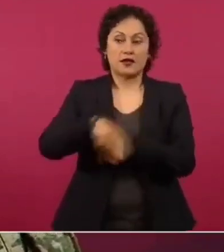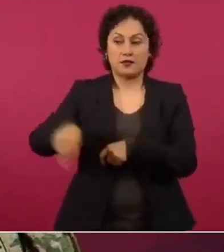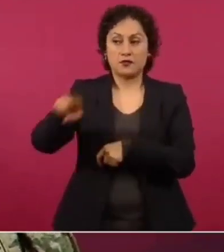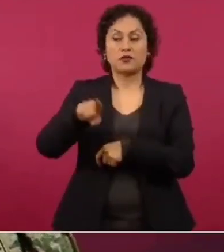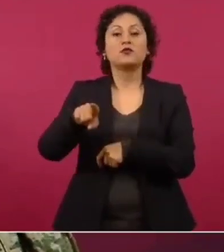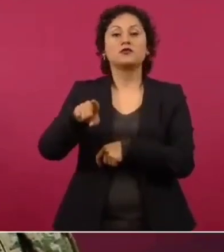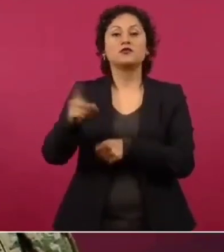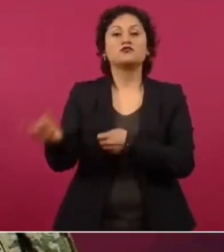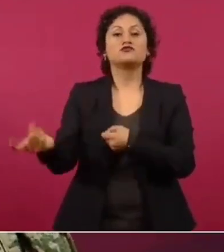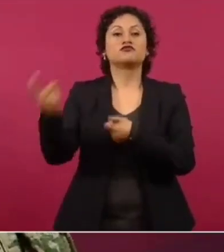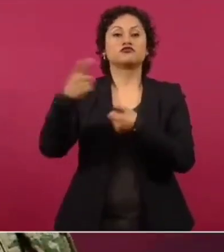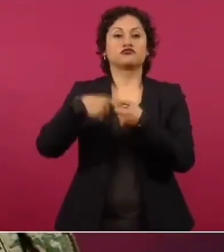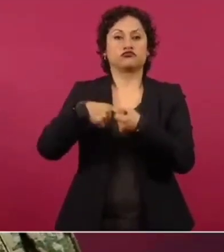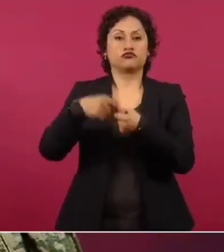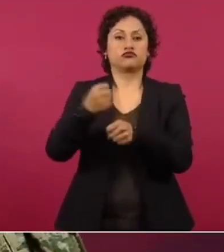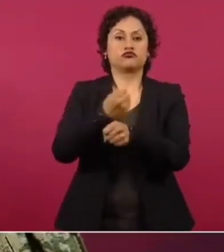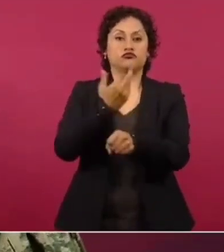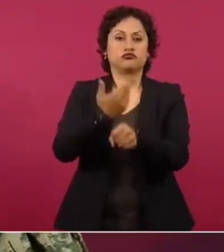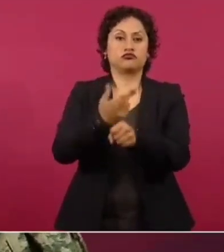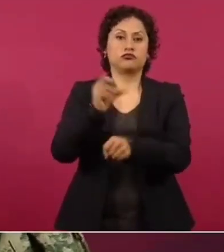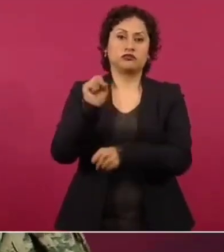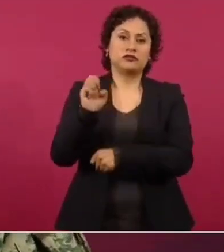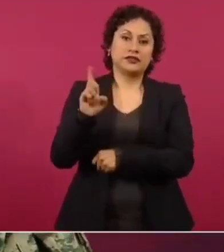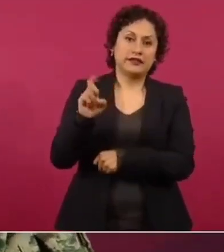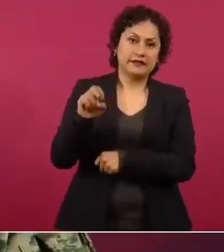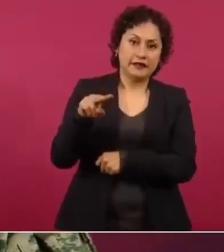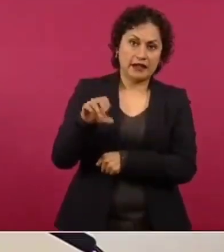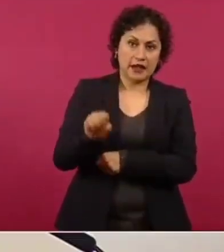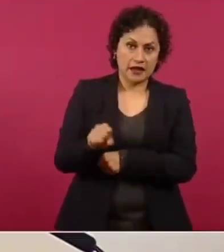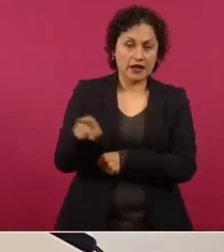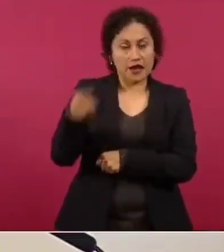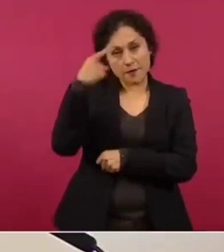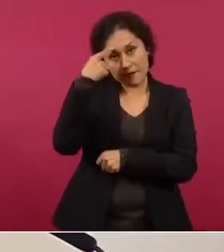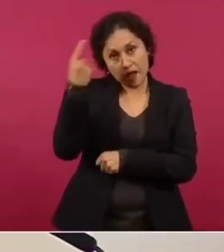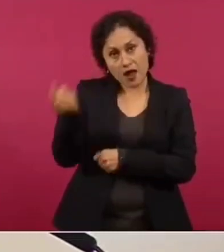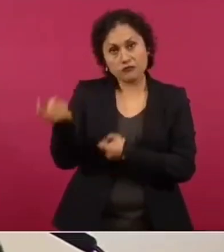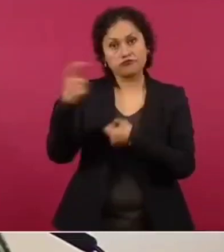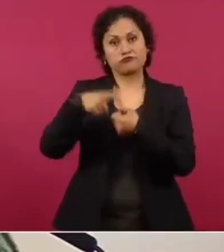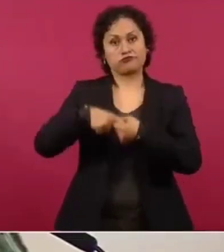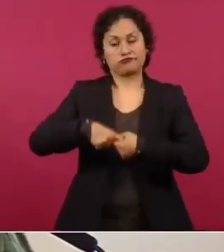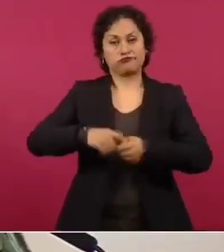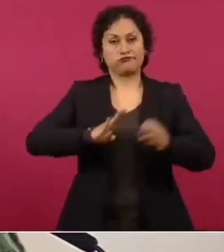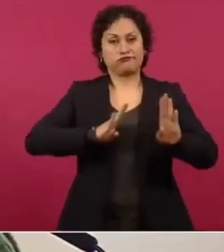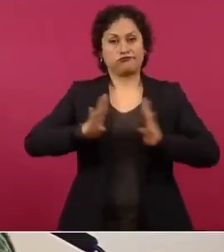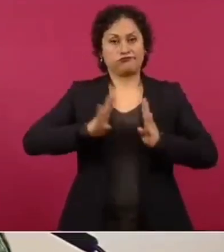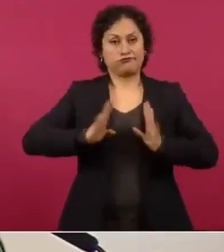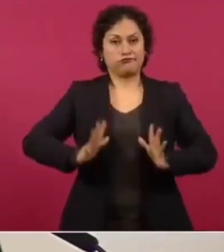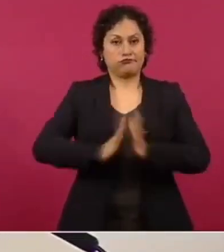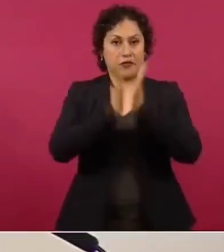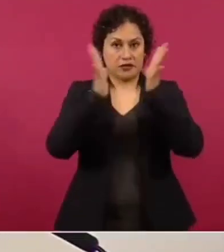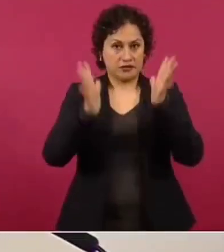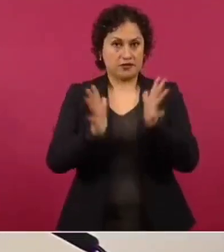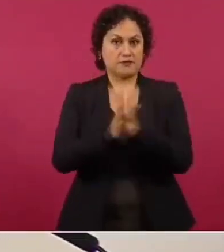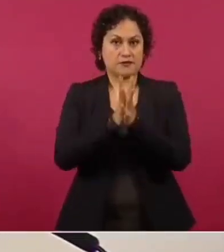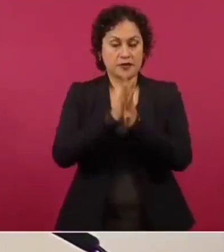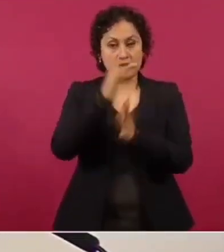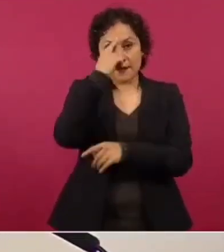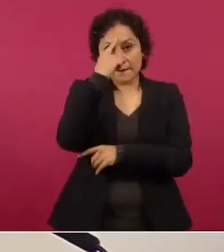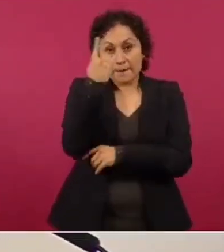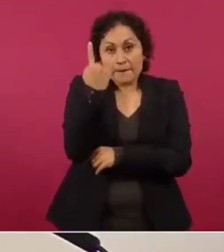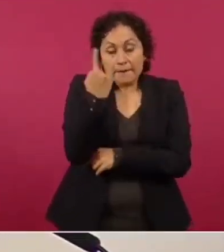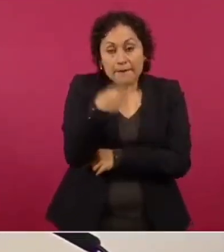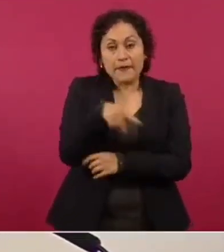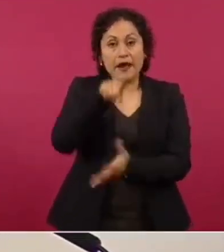en la Secretaría de la Defensa, como parte del Ejército Mexicano, de la Fuerza Aérea, para que puedan